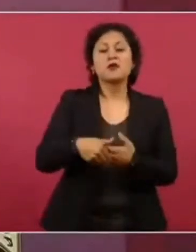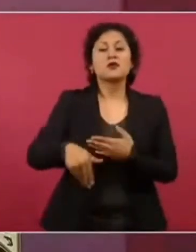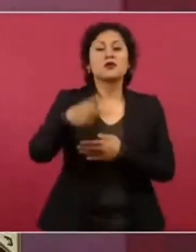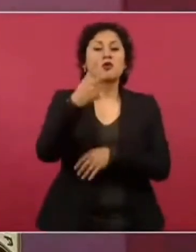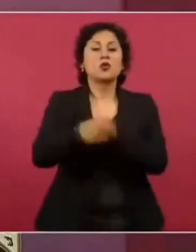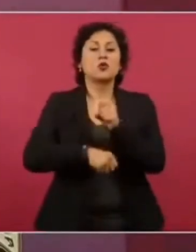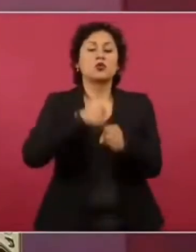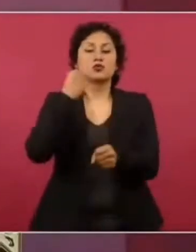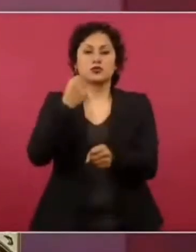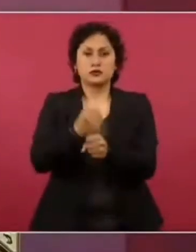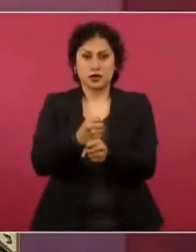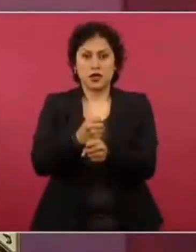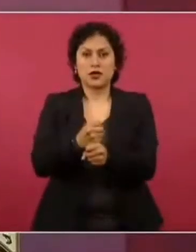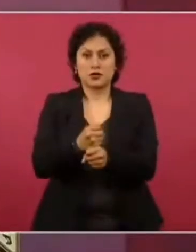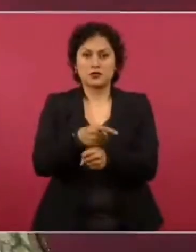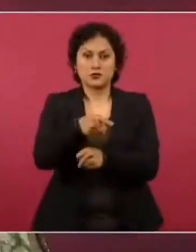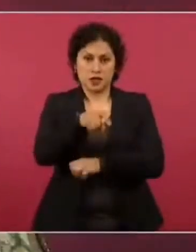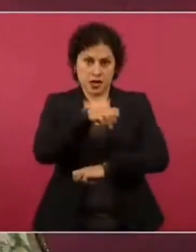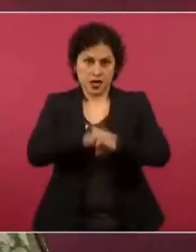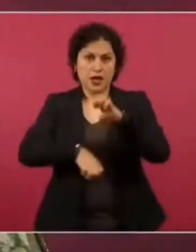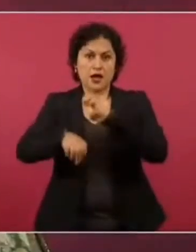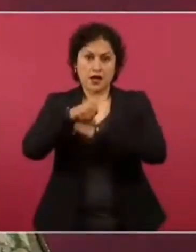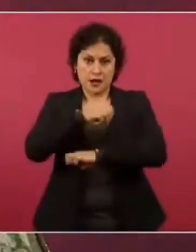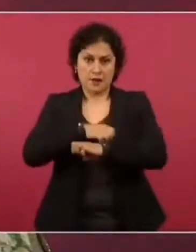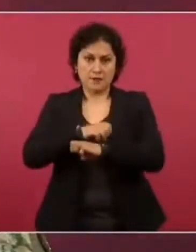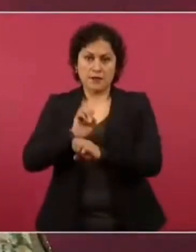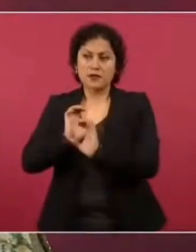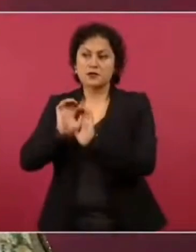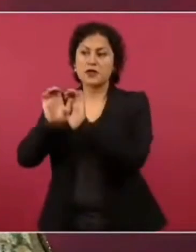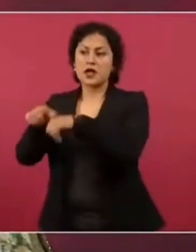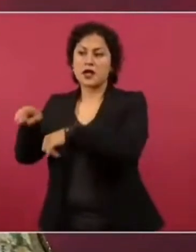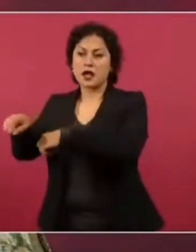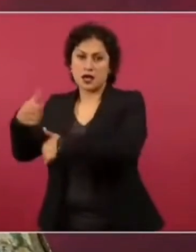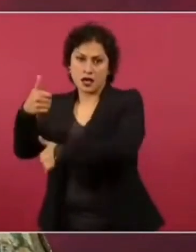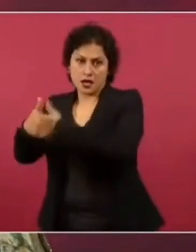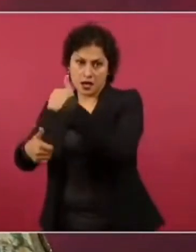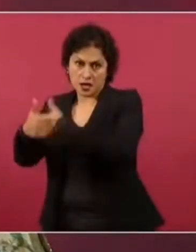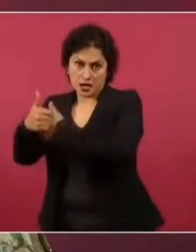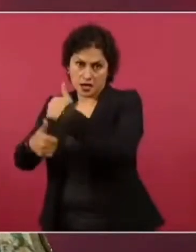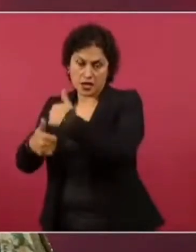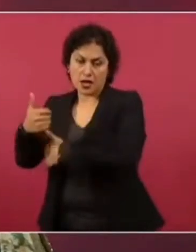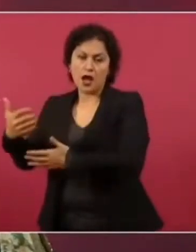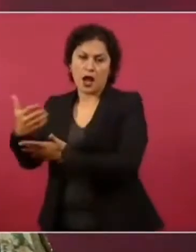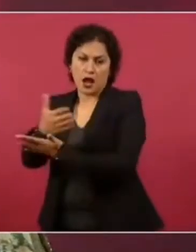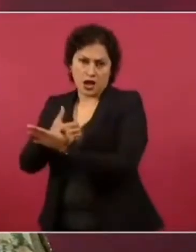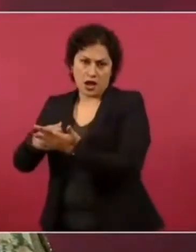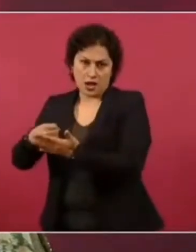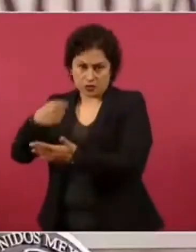participó y ganó en una licitación, una licitación pública